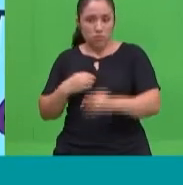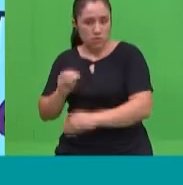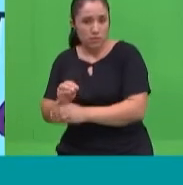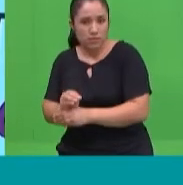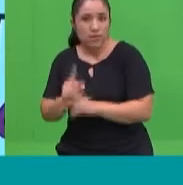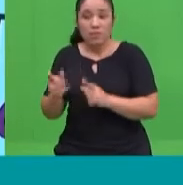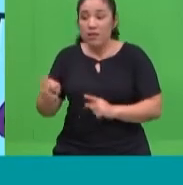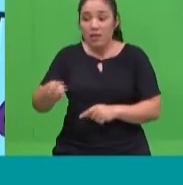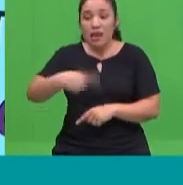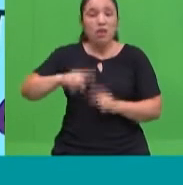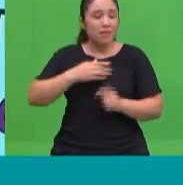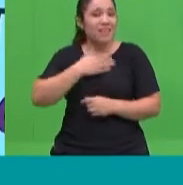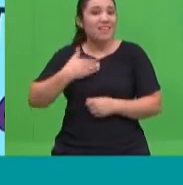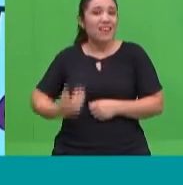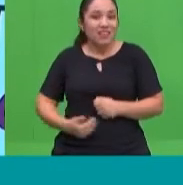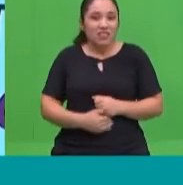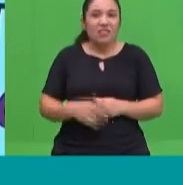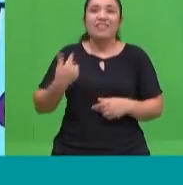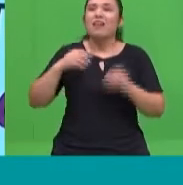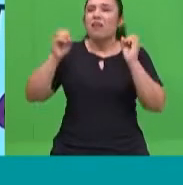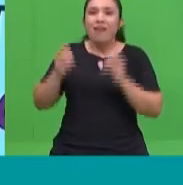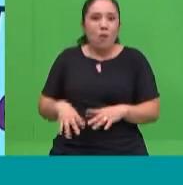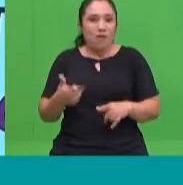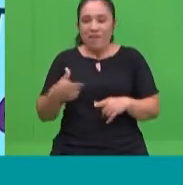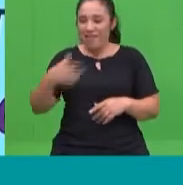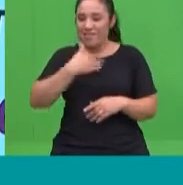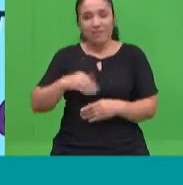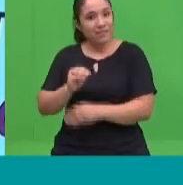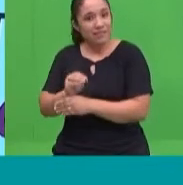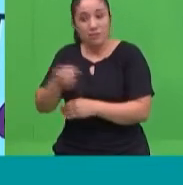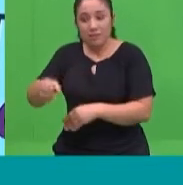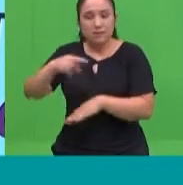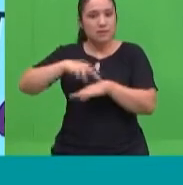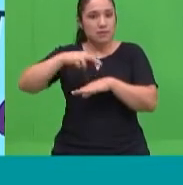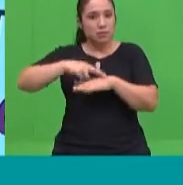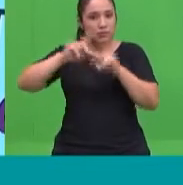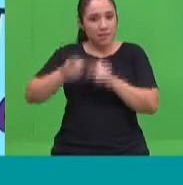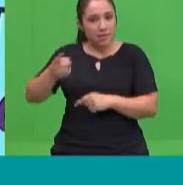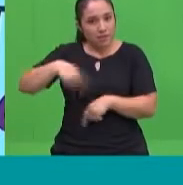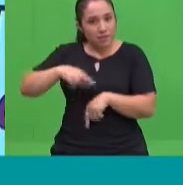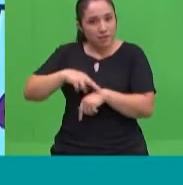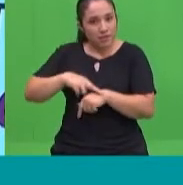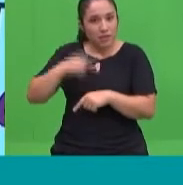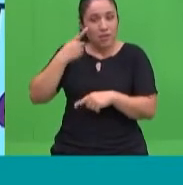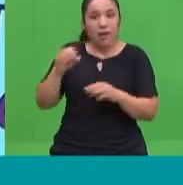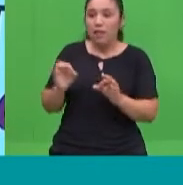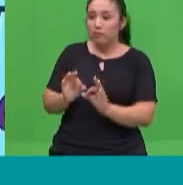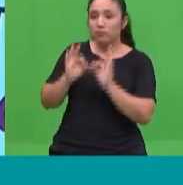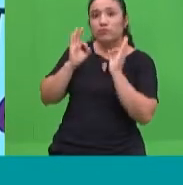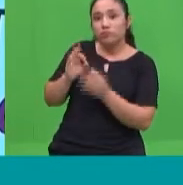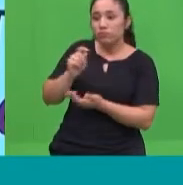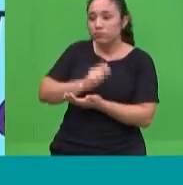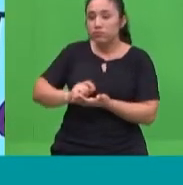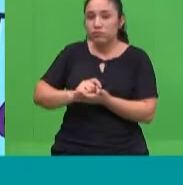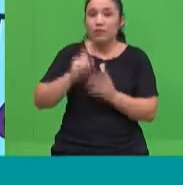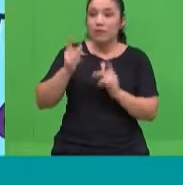divertido, de ir trabajando las actividades académicas, de ser responsables en la presentación, de terminarlo en el momento que pide